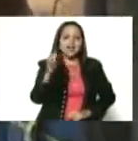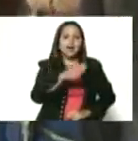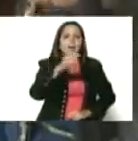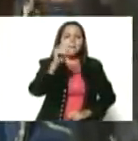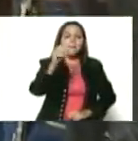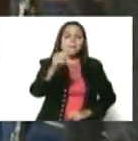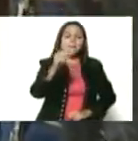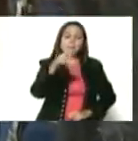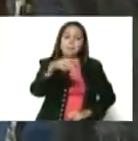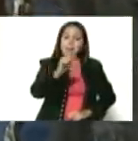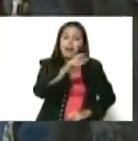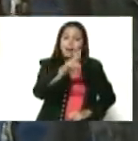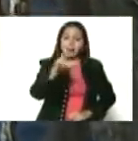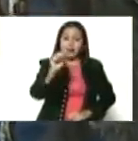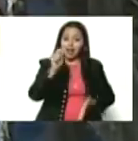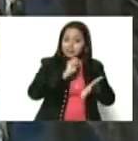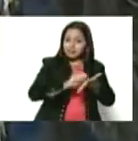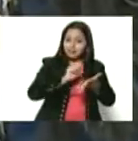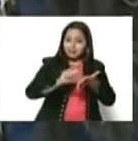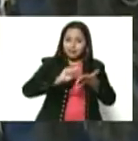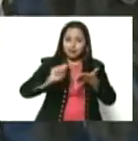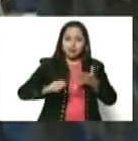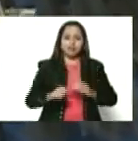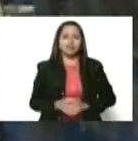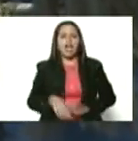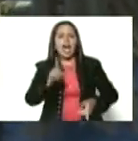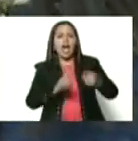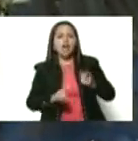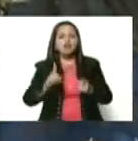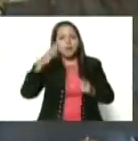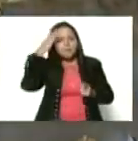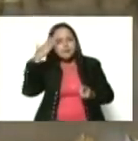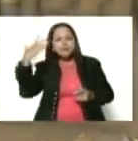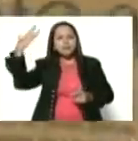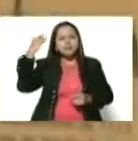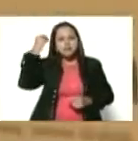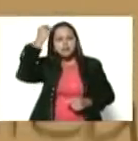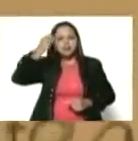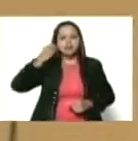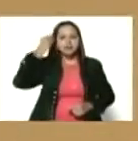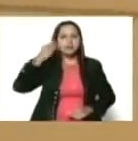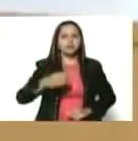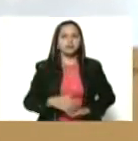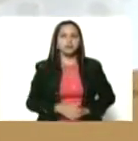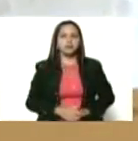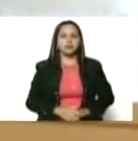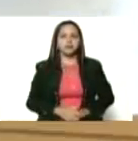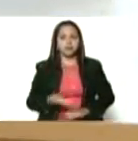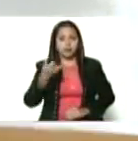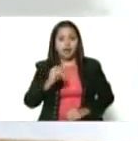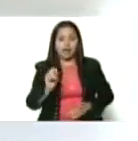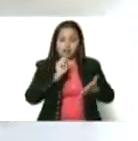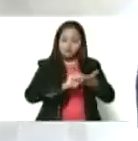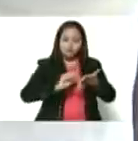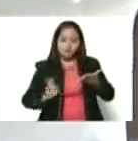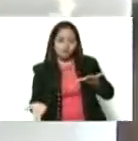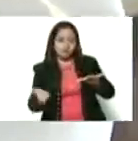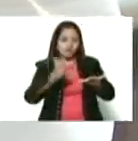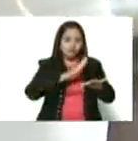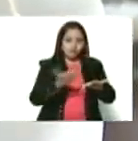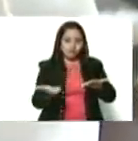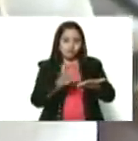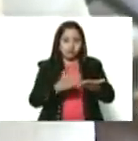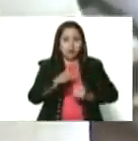Fíjense ustedes, algunos pensamientos de Teresa de la Parra. Aquí hay documentos. Manuscritos, además. Manuscritos, ¿ves?